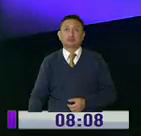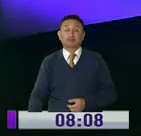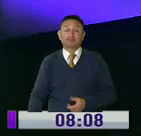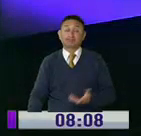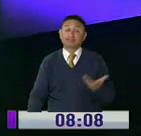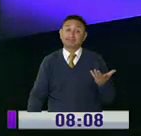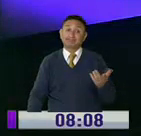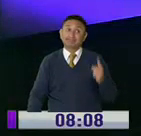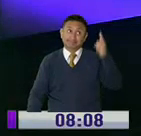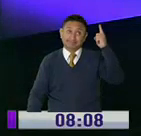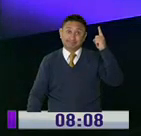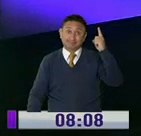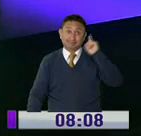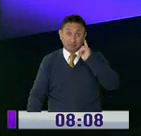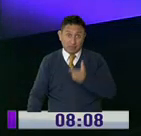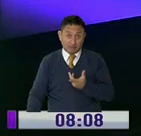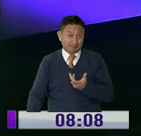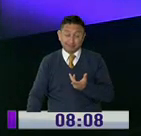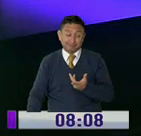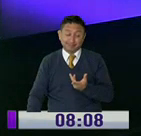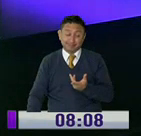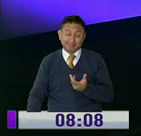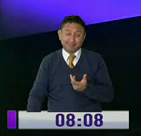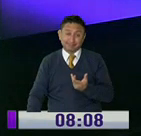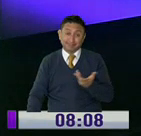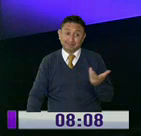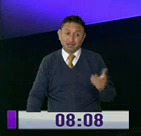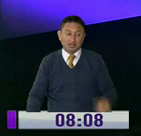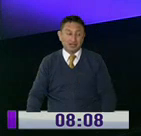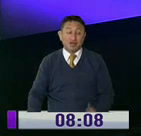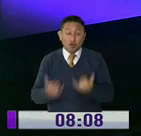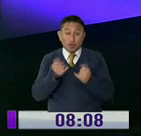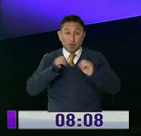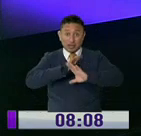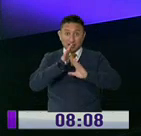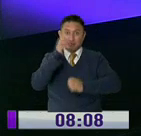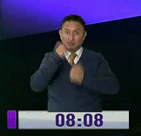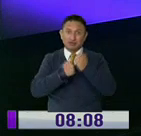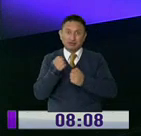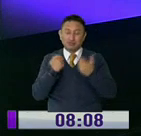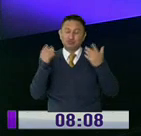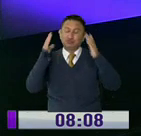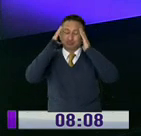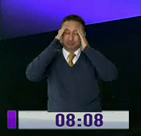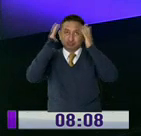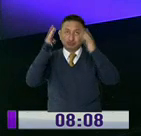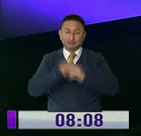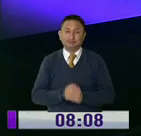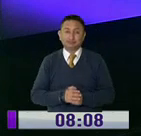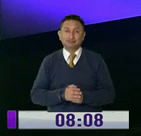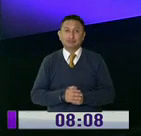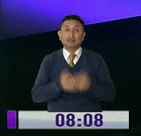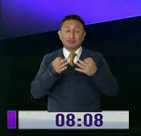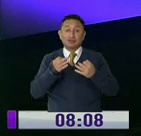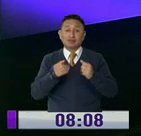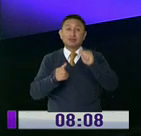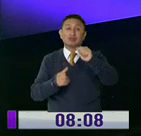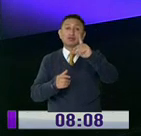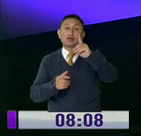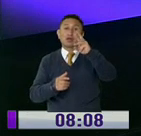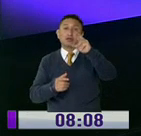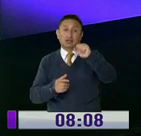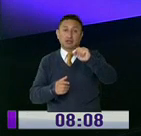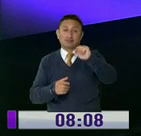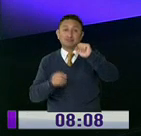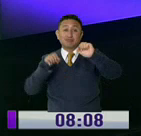Cosa que, lamentablemente, veo que no funcionó. Qué lío se tuvo y se tiene en el mercado mayorista. Vamos con Adriana Rojas.